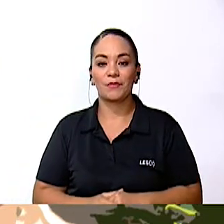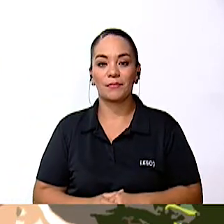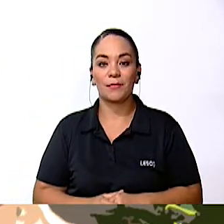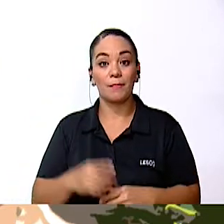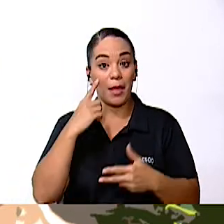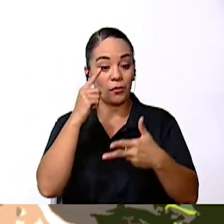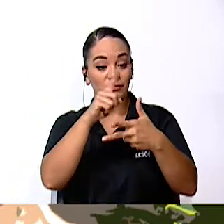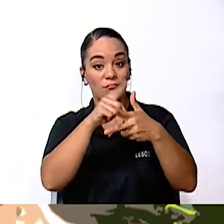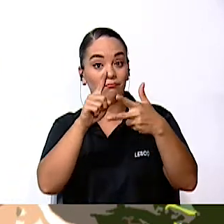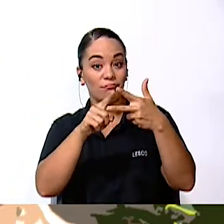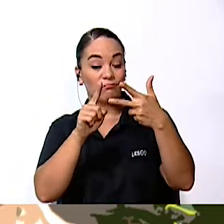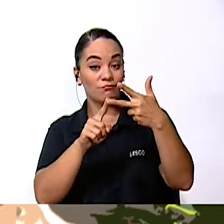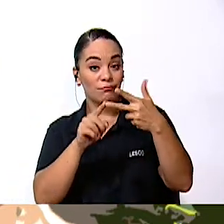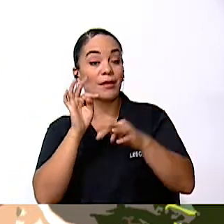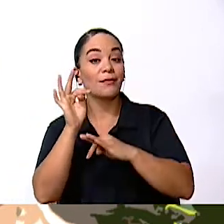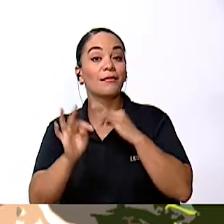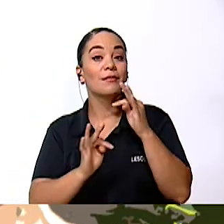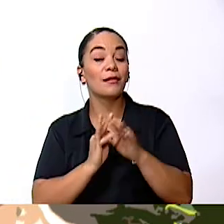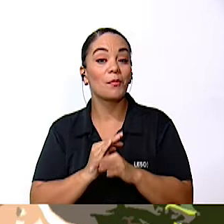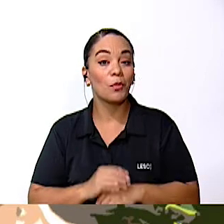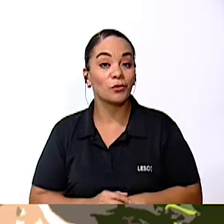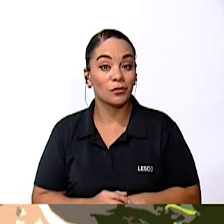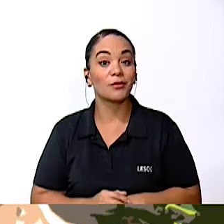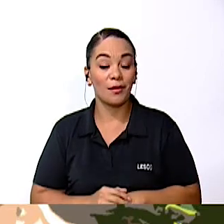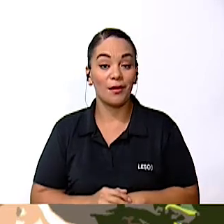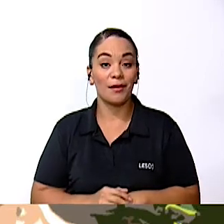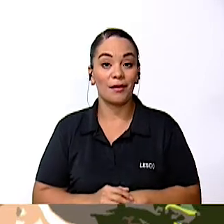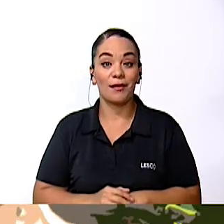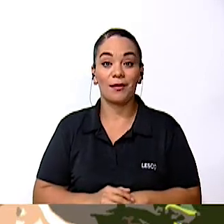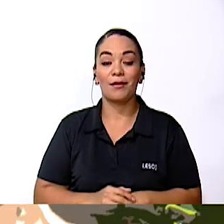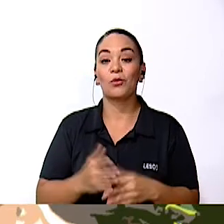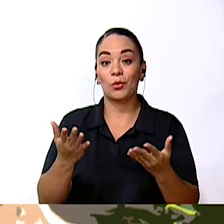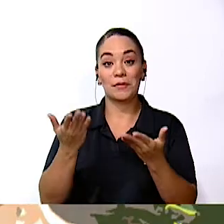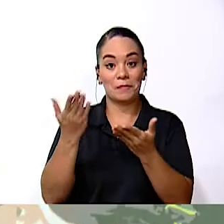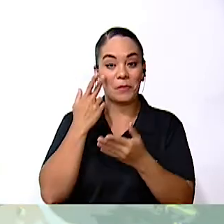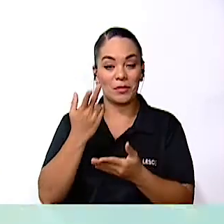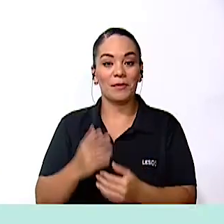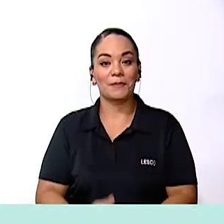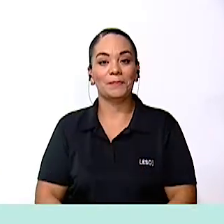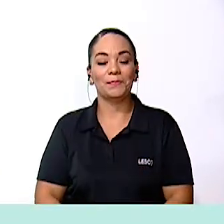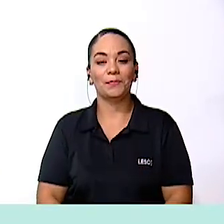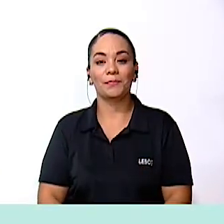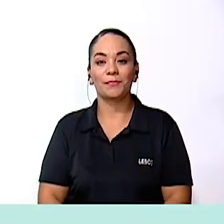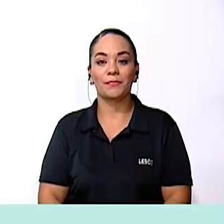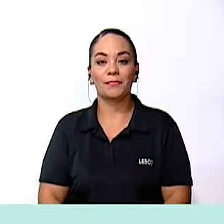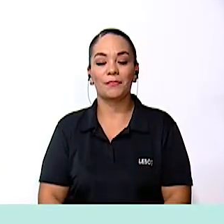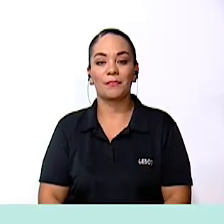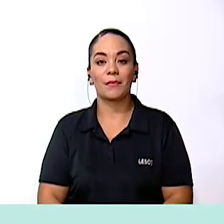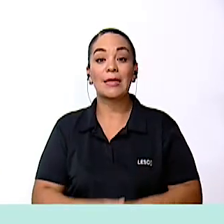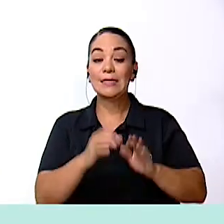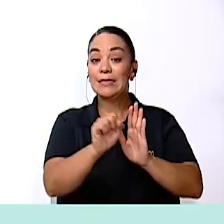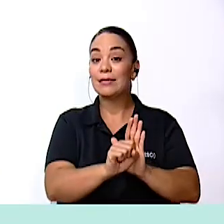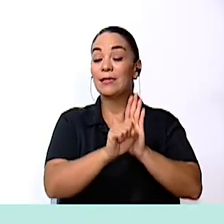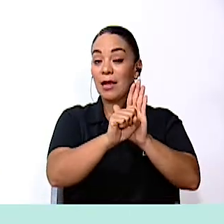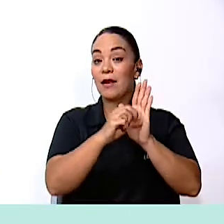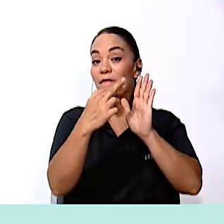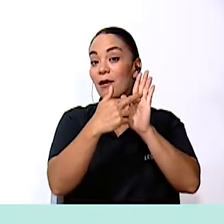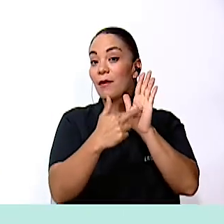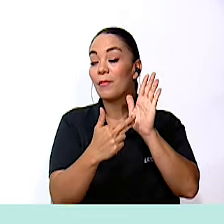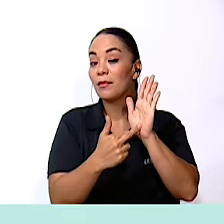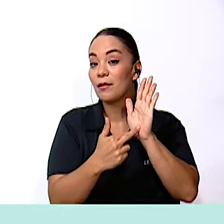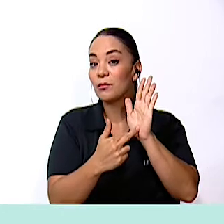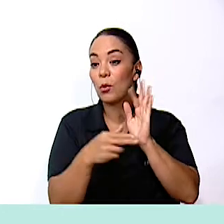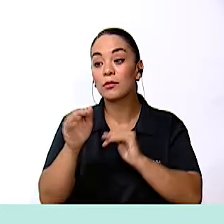tres tipos de señales Vamos a empezar con estas señales de tránsito Las señales de reglamentación indican al